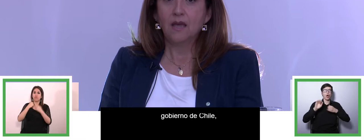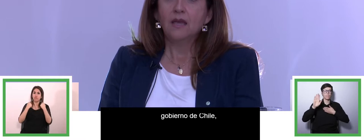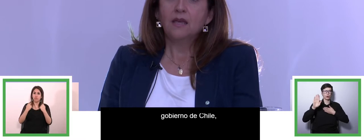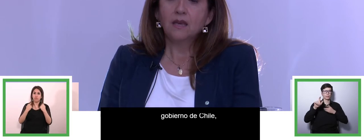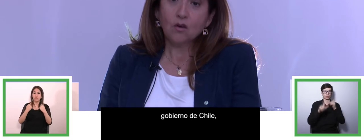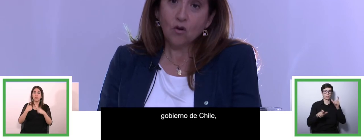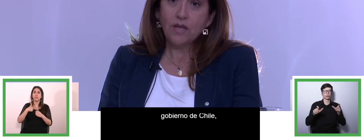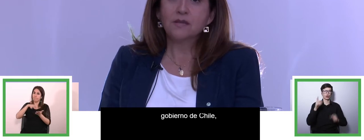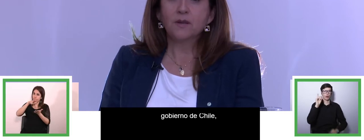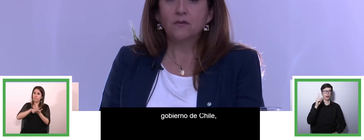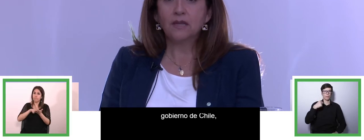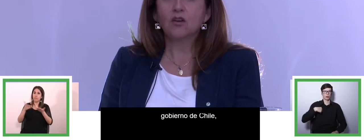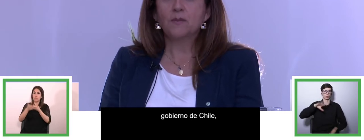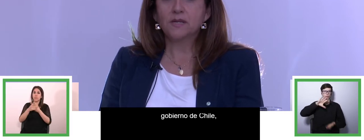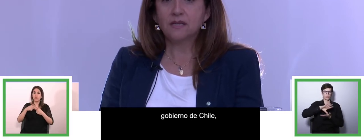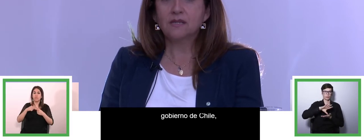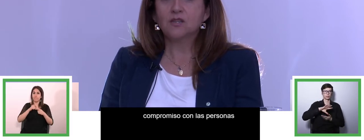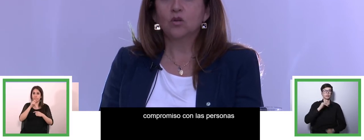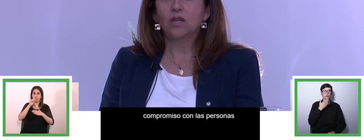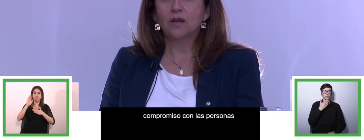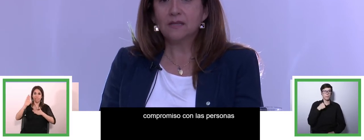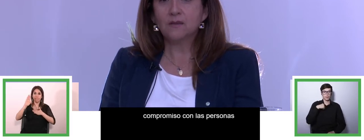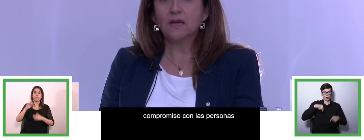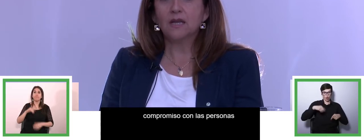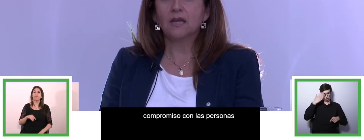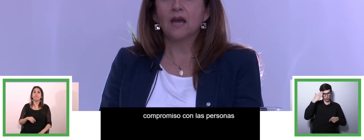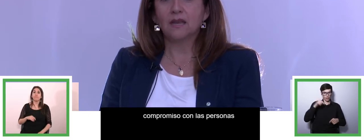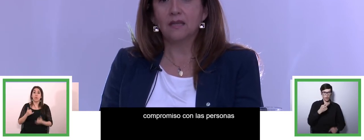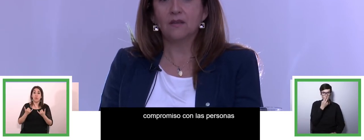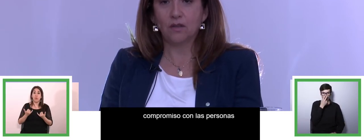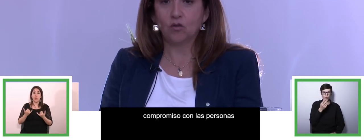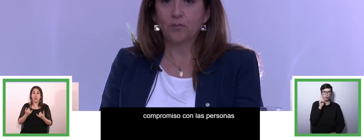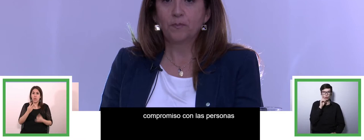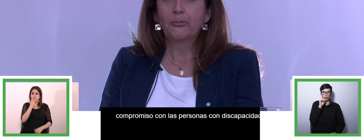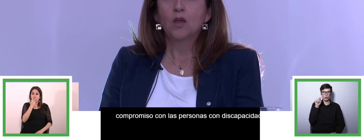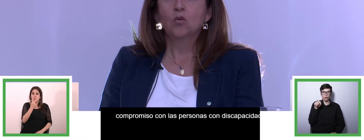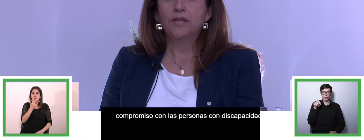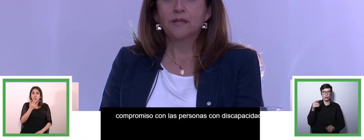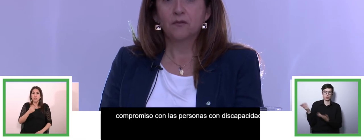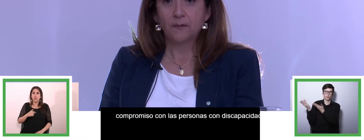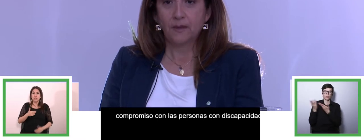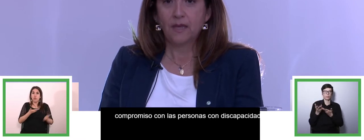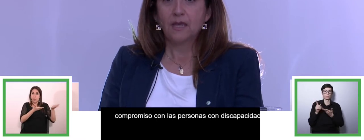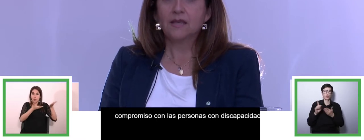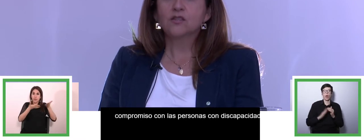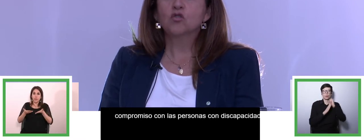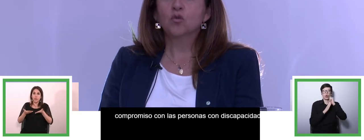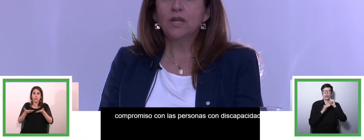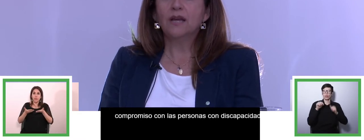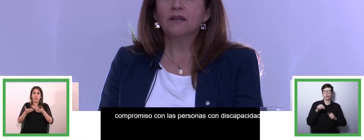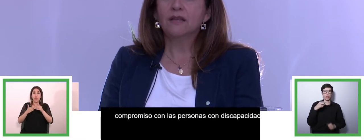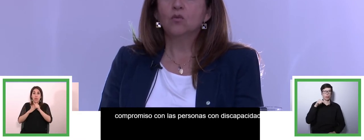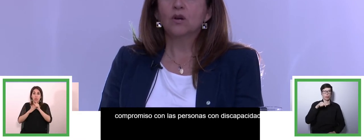y que hoy se manifiesta con la presencia de su actuaría máxima en este evento. UNICEF, quien se